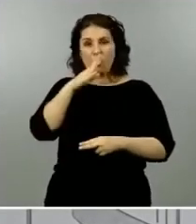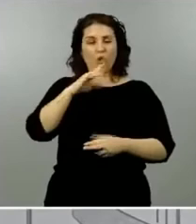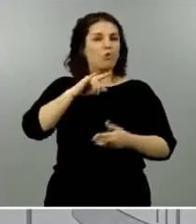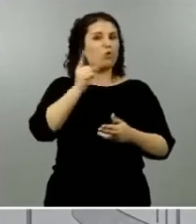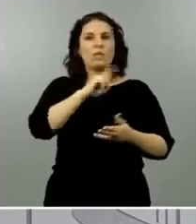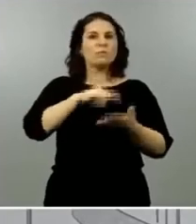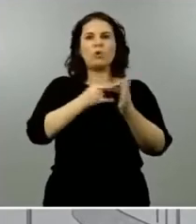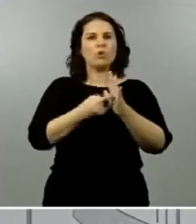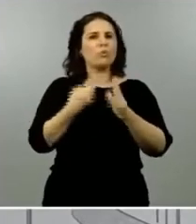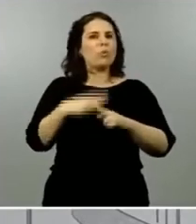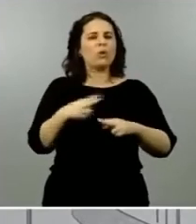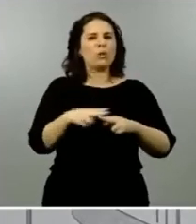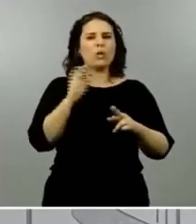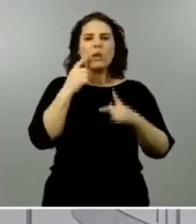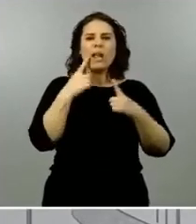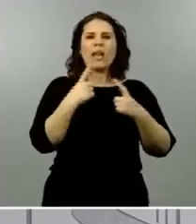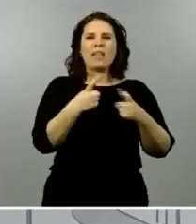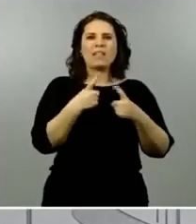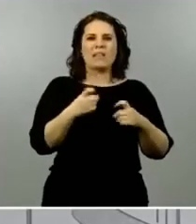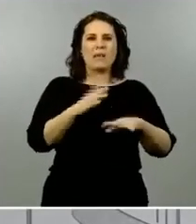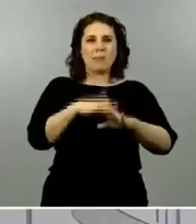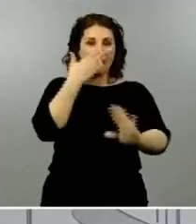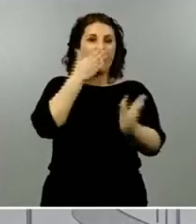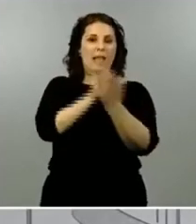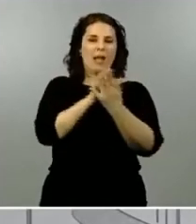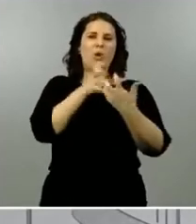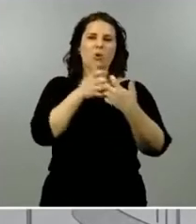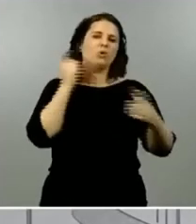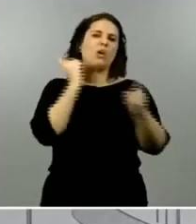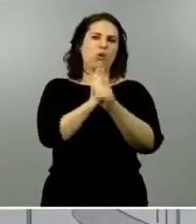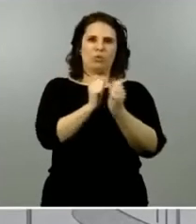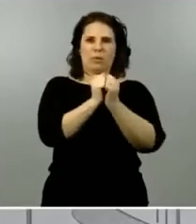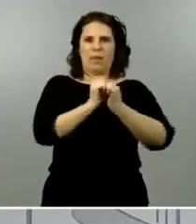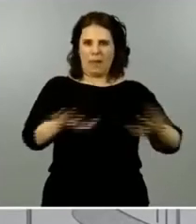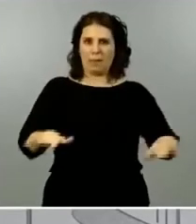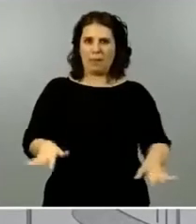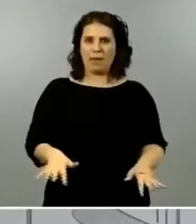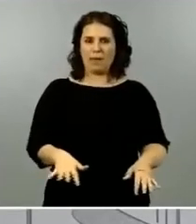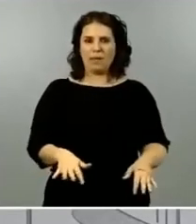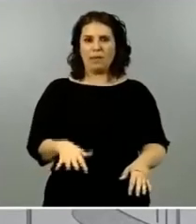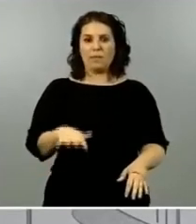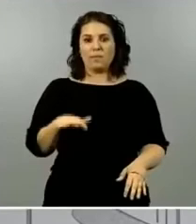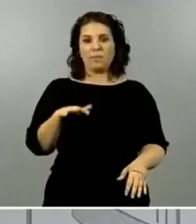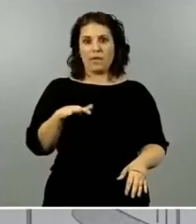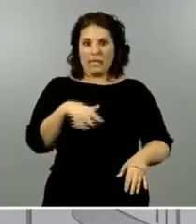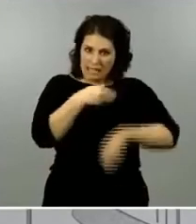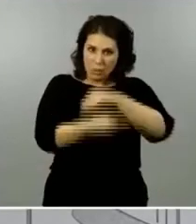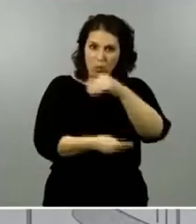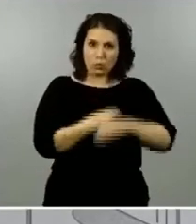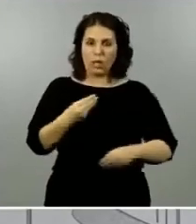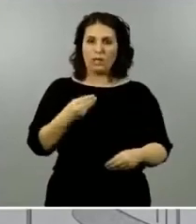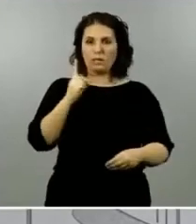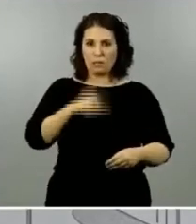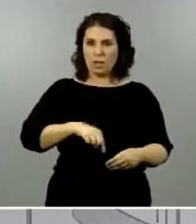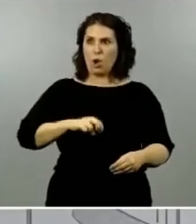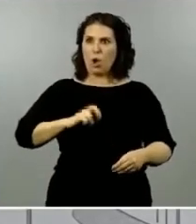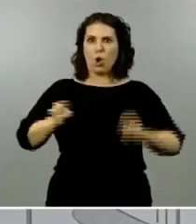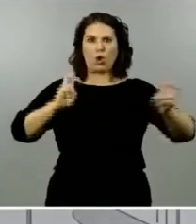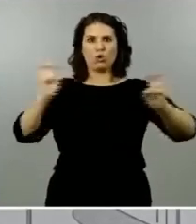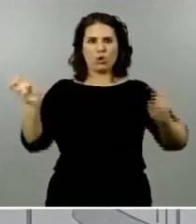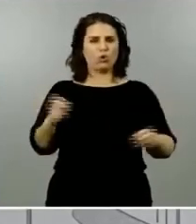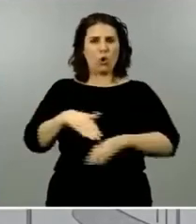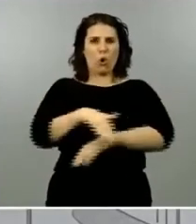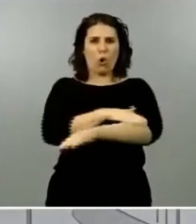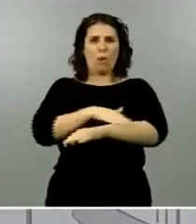para poder hacer frente a una pandemia y que además es un instrumento jurídico que se está utilizando por parte de otros muchos gobiernos en nuestro entorno más